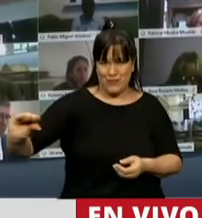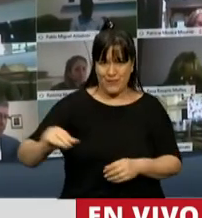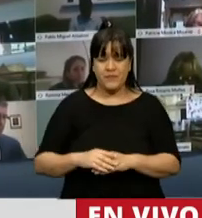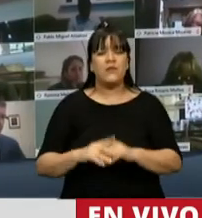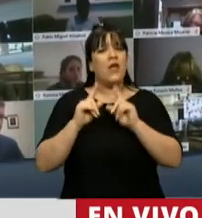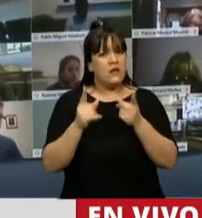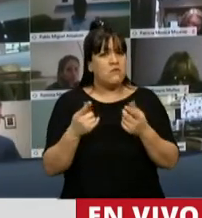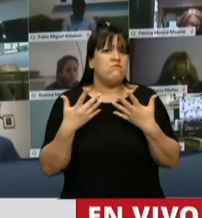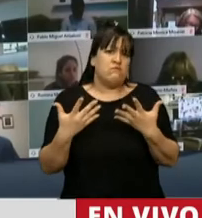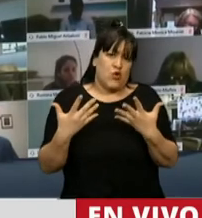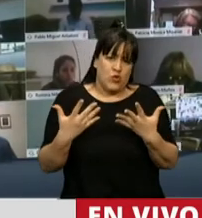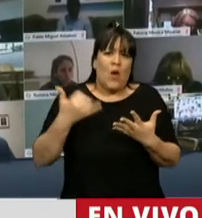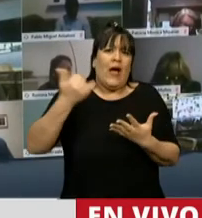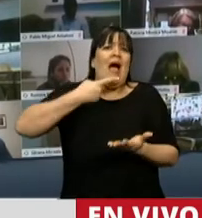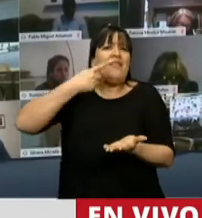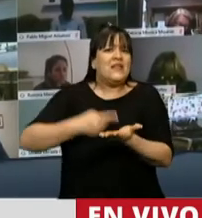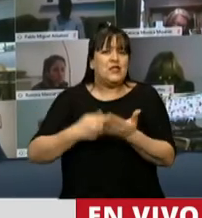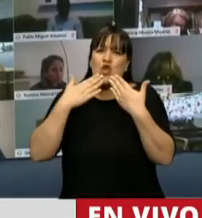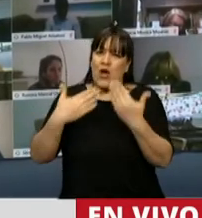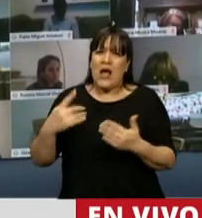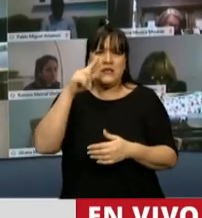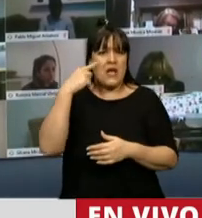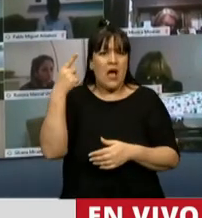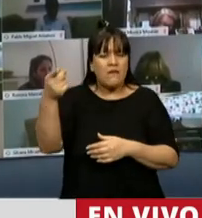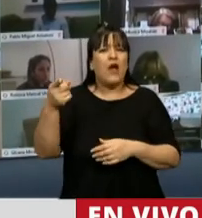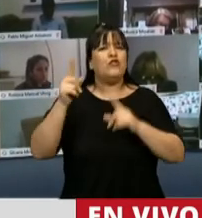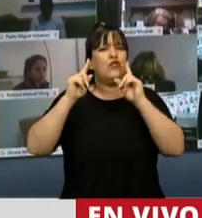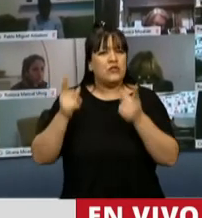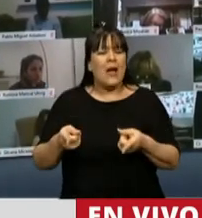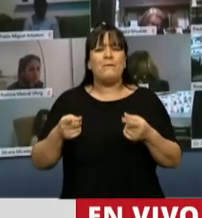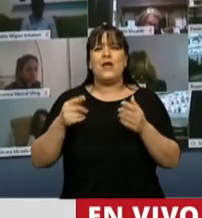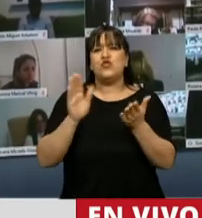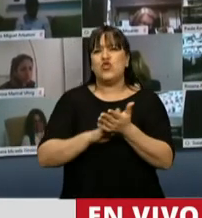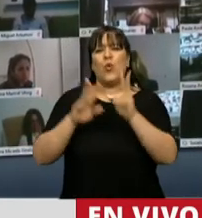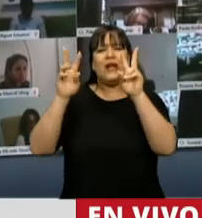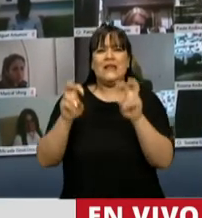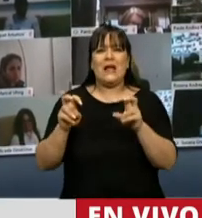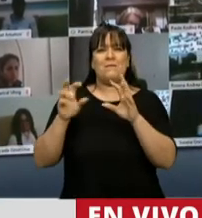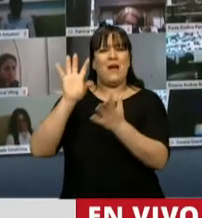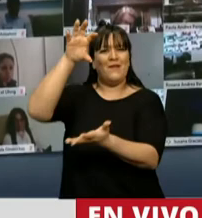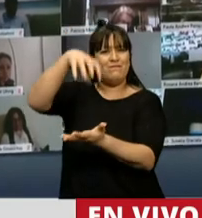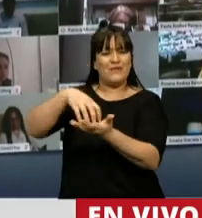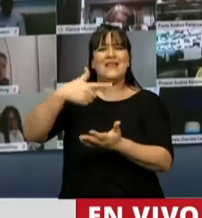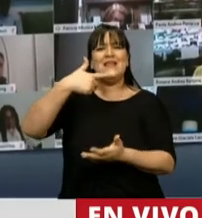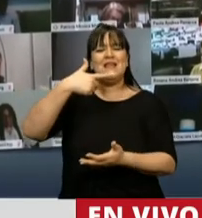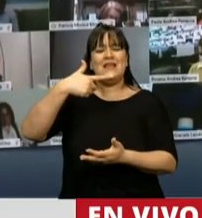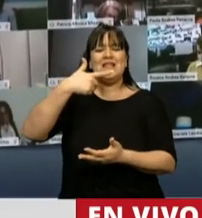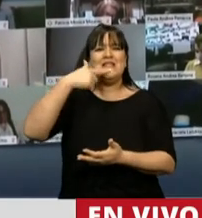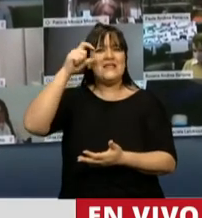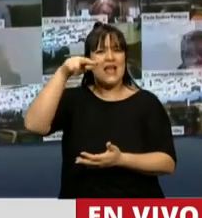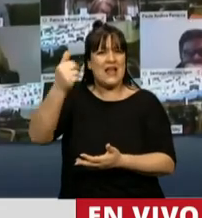hubo una decisión del Gobierno Nacional de vigorizar todo lo que tiene que ver con la Secretaría Nacional de Niñez.